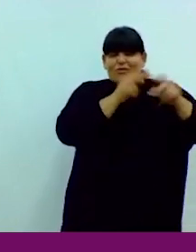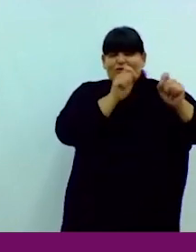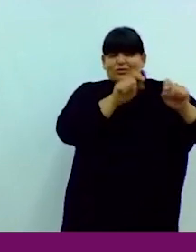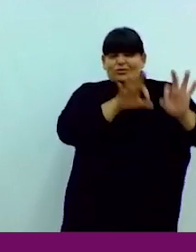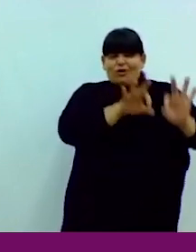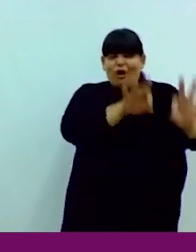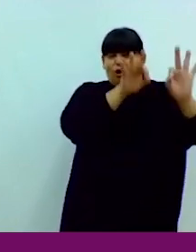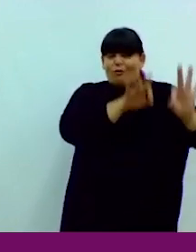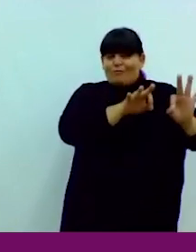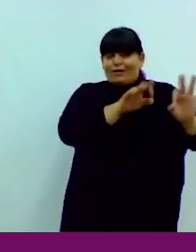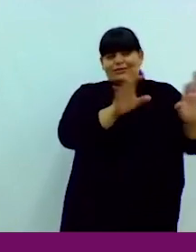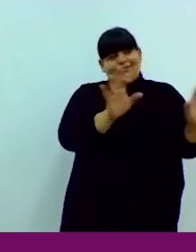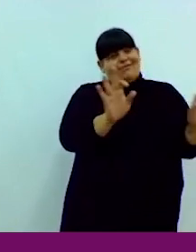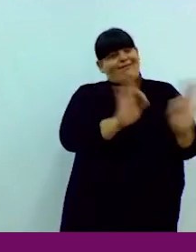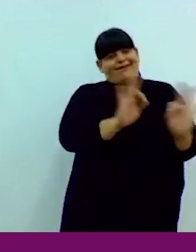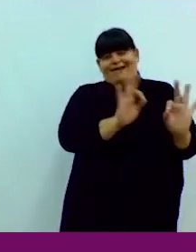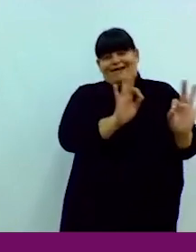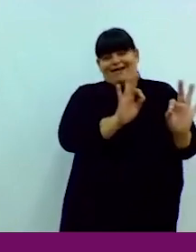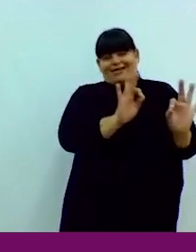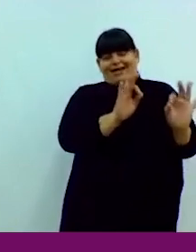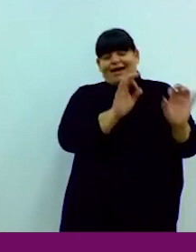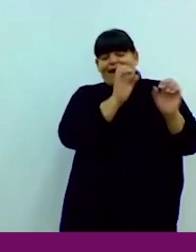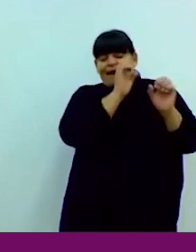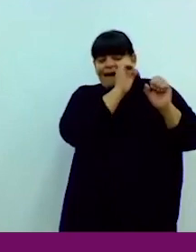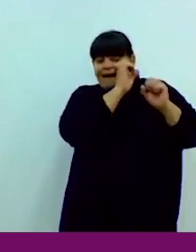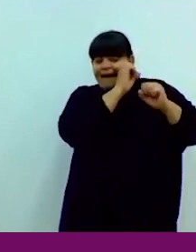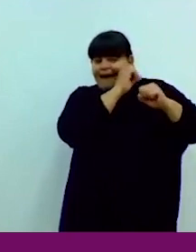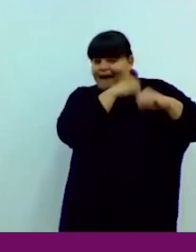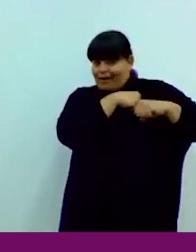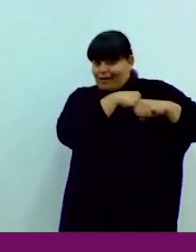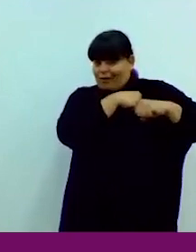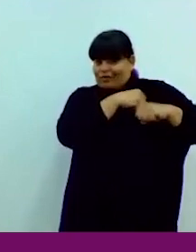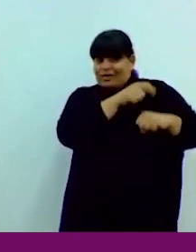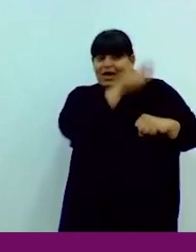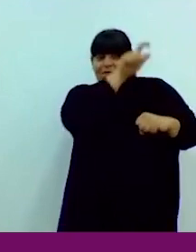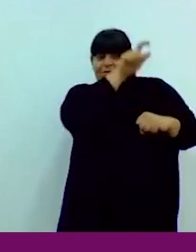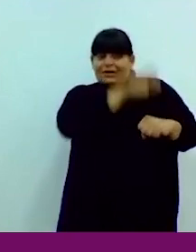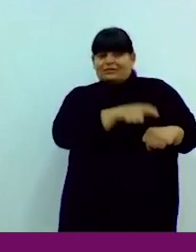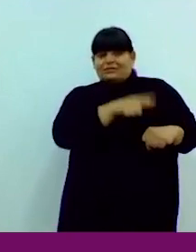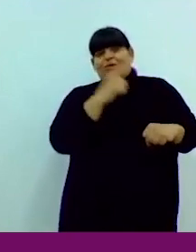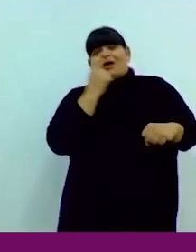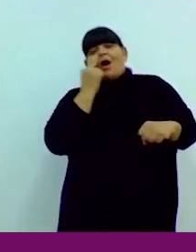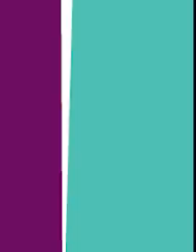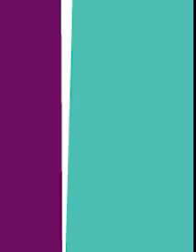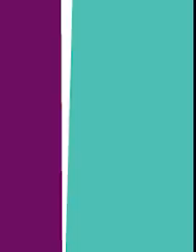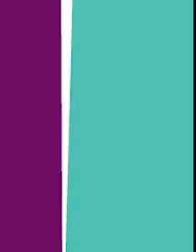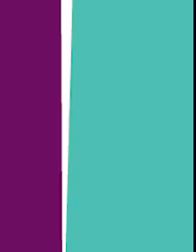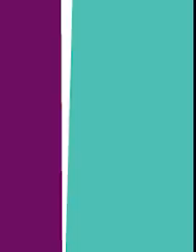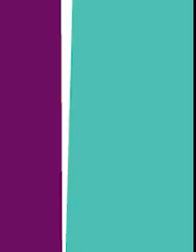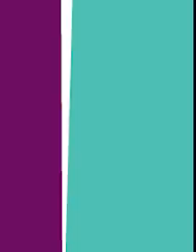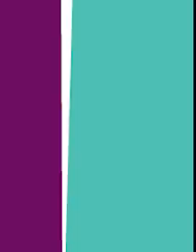lugar a que explique qué había pasado en este femicidio.